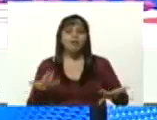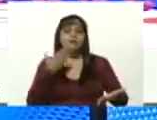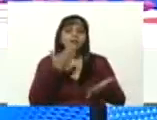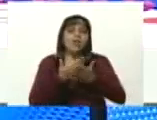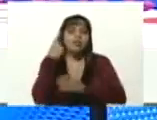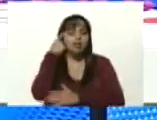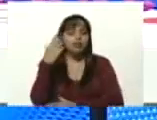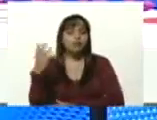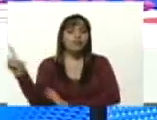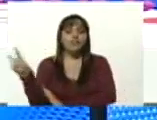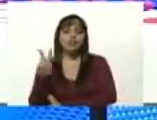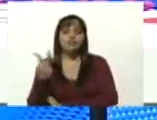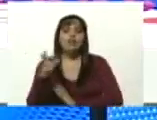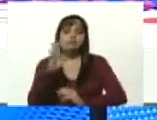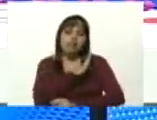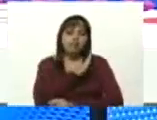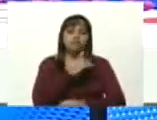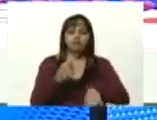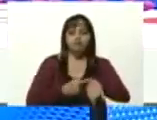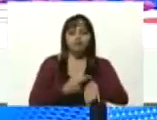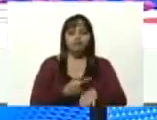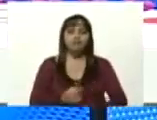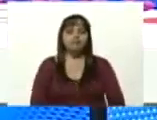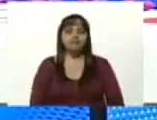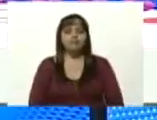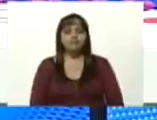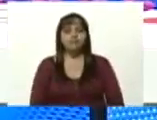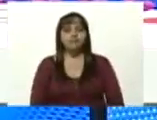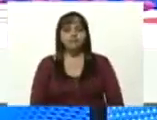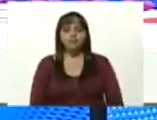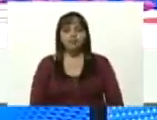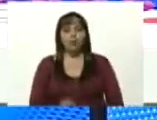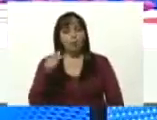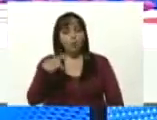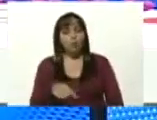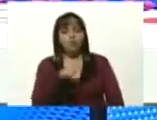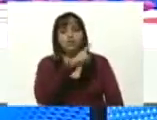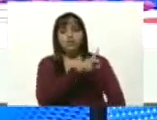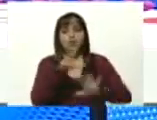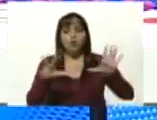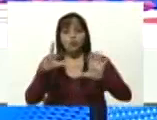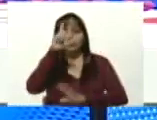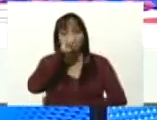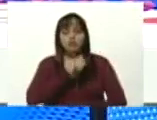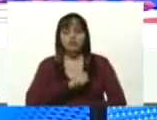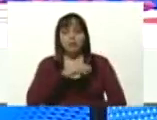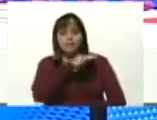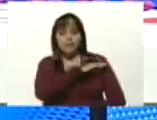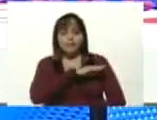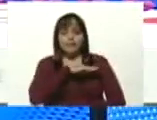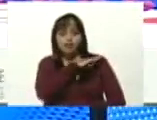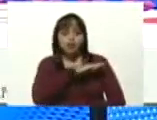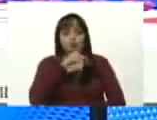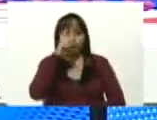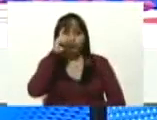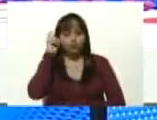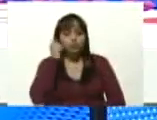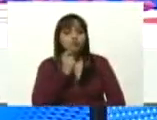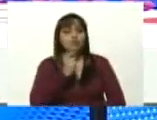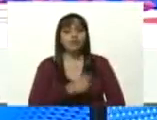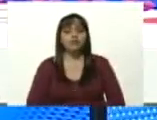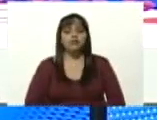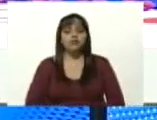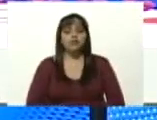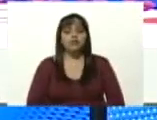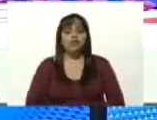Venezuela bueno fíjense ustedes hoy 18 años de la misión Sucre la misión Sucre nació en